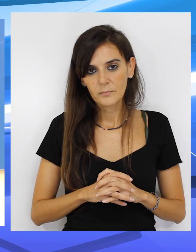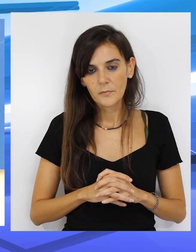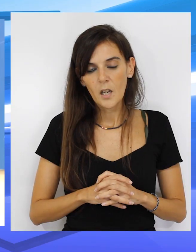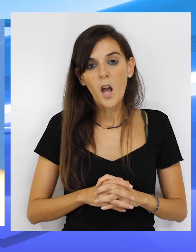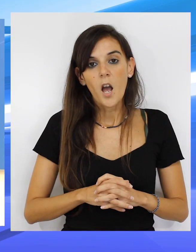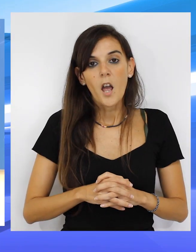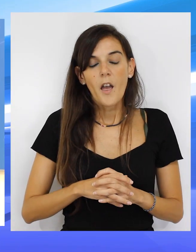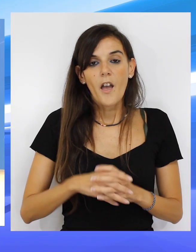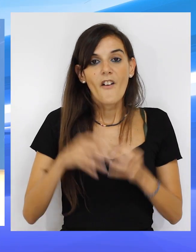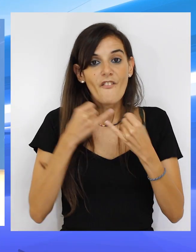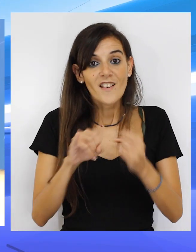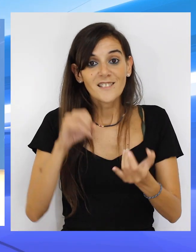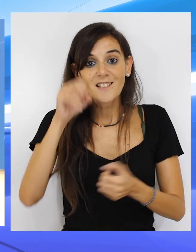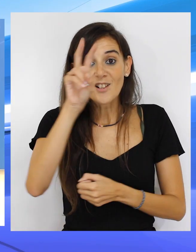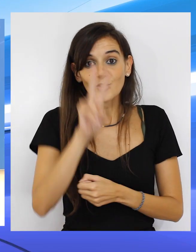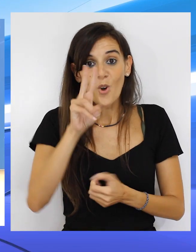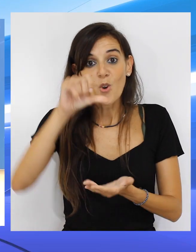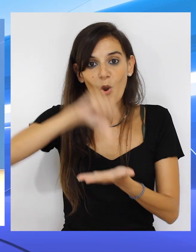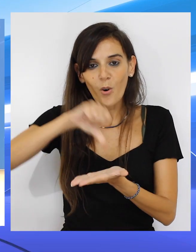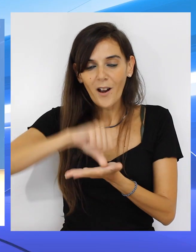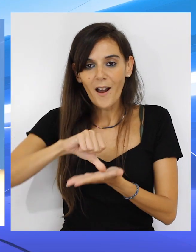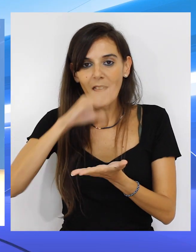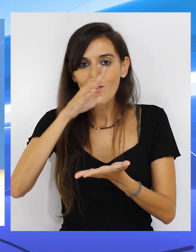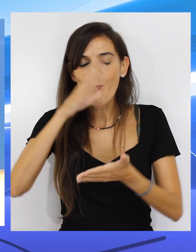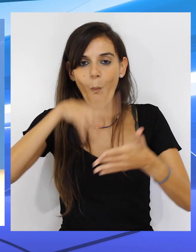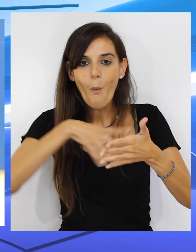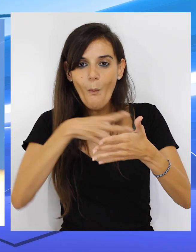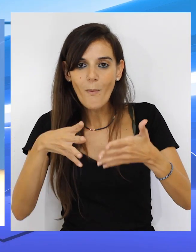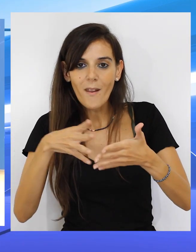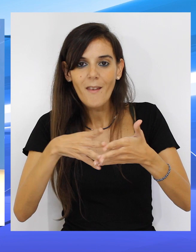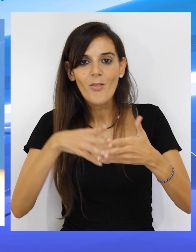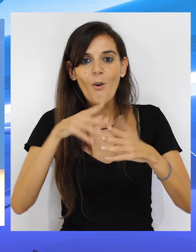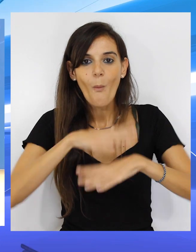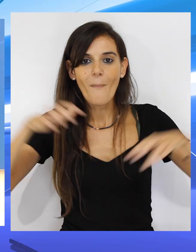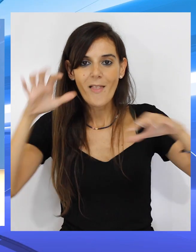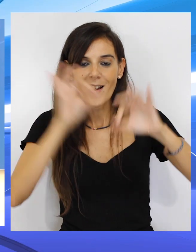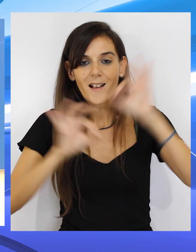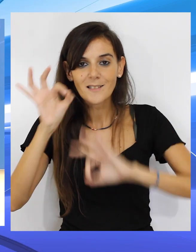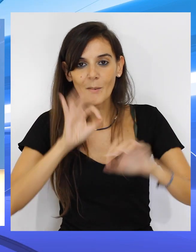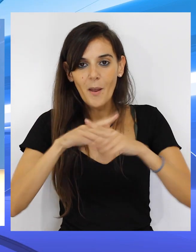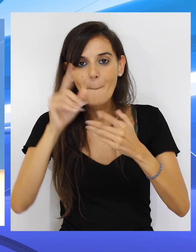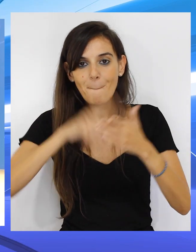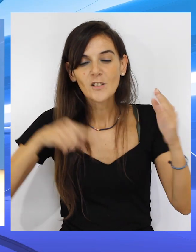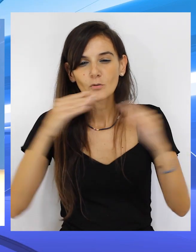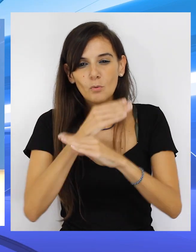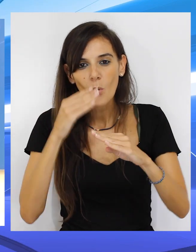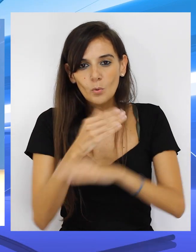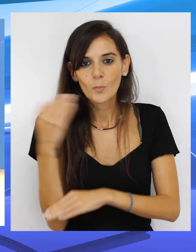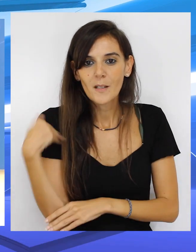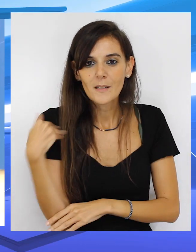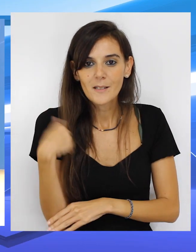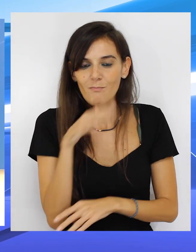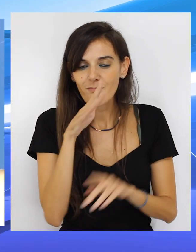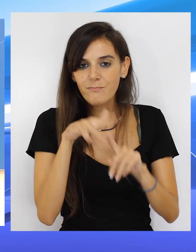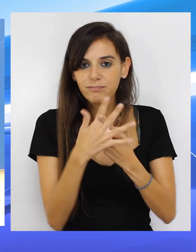Hasta dos fiestas locales que ha de establecerse por parte del Pleno de la Asamblea, entendemos que una tiene que ser